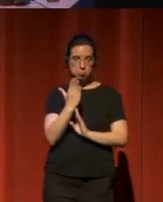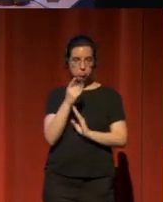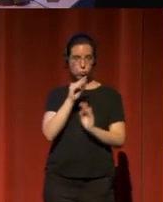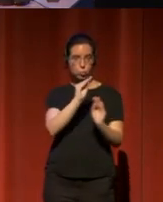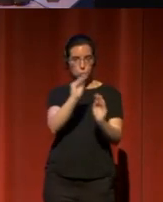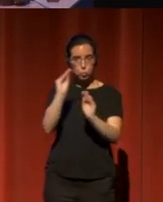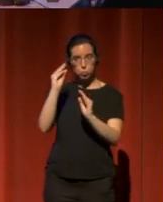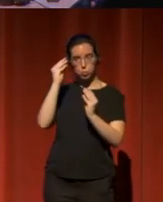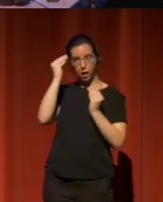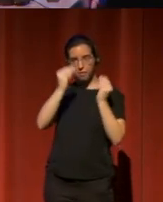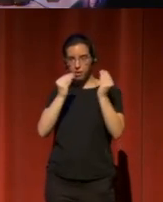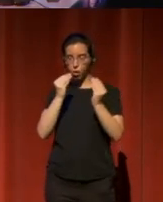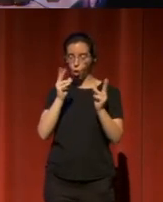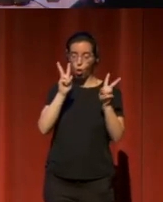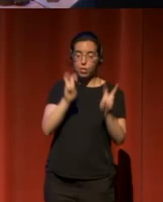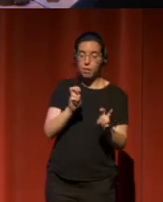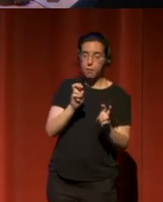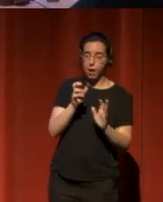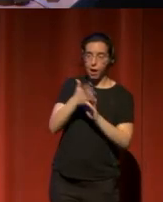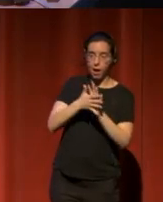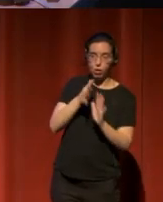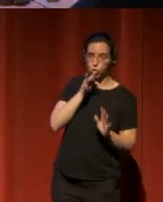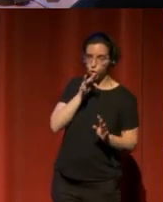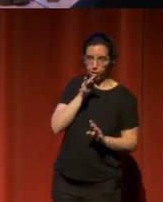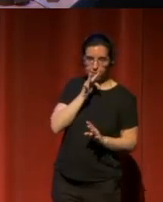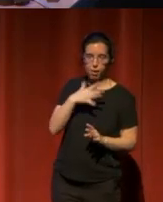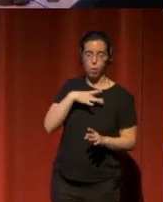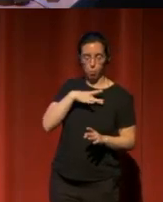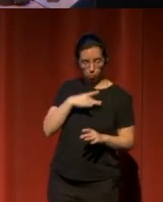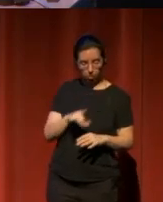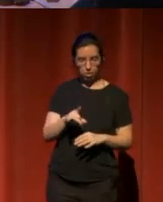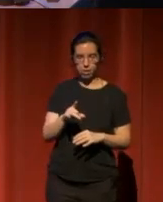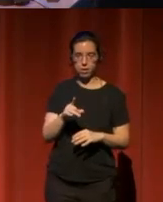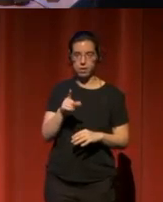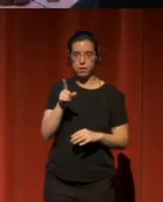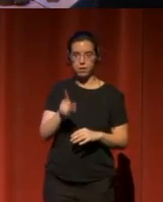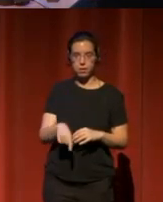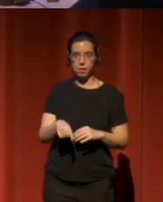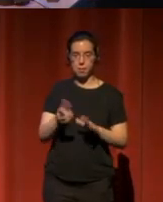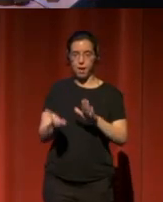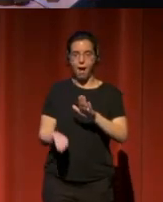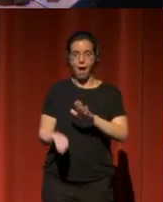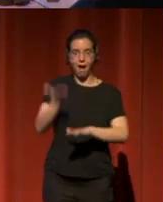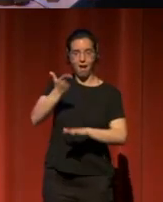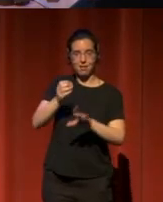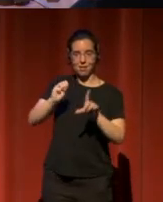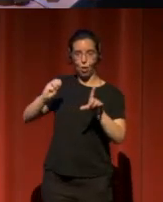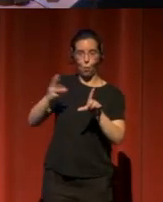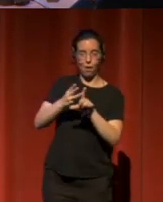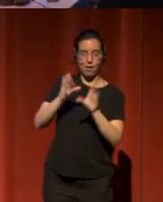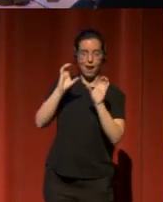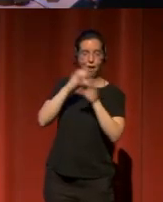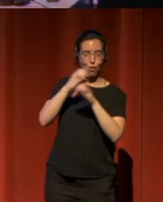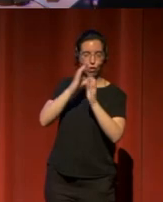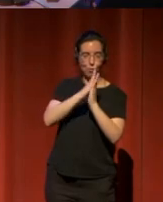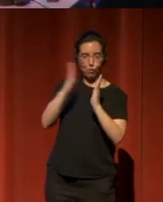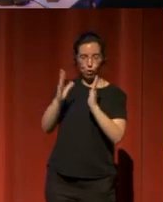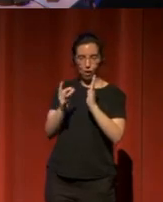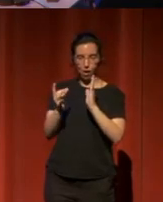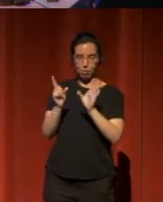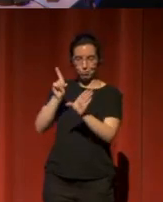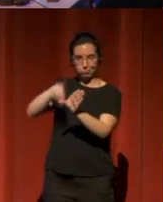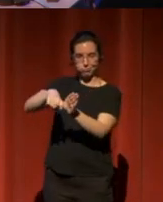temáticas que no hayamos tocado todavía, también podéis hacerlo. Os podéis dar de alta en la web de Laboratorios Bibliotecarios y